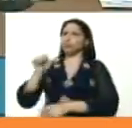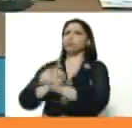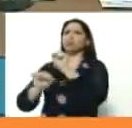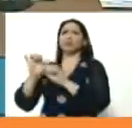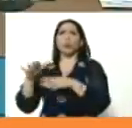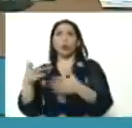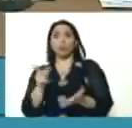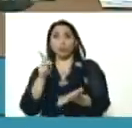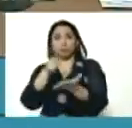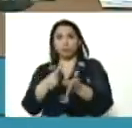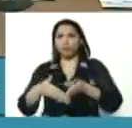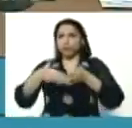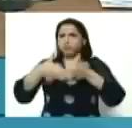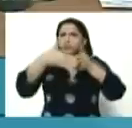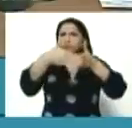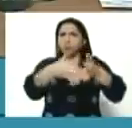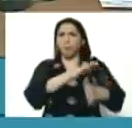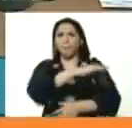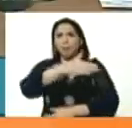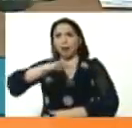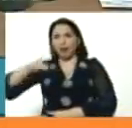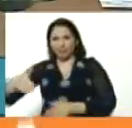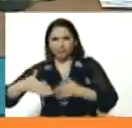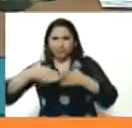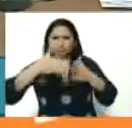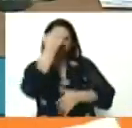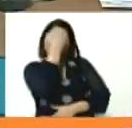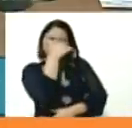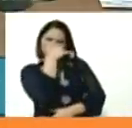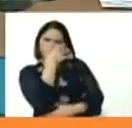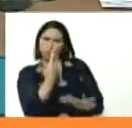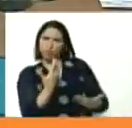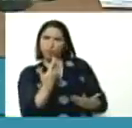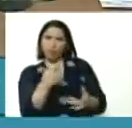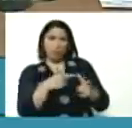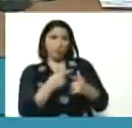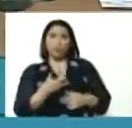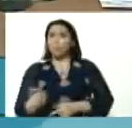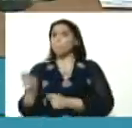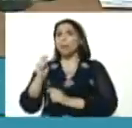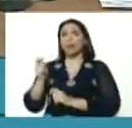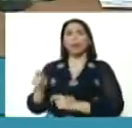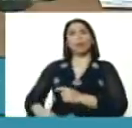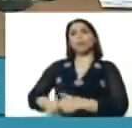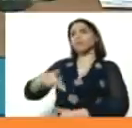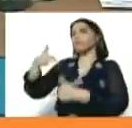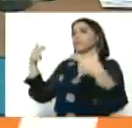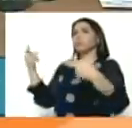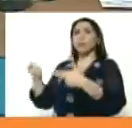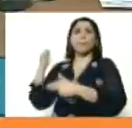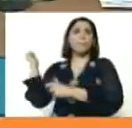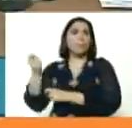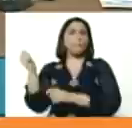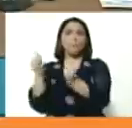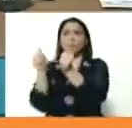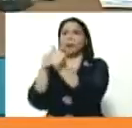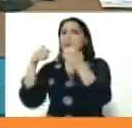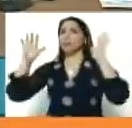llegaron los mercenarios por el mar, sacaron sus chopos, sus palos, sus piedras,